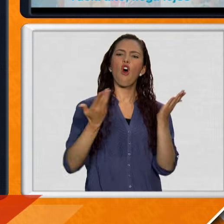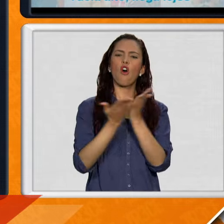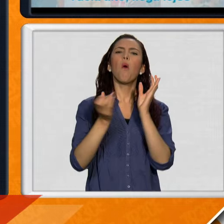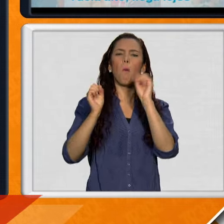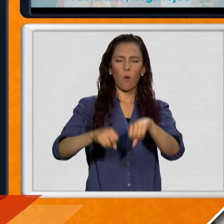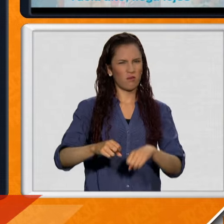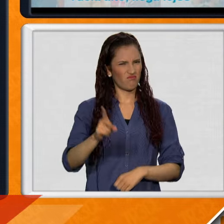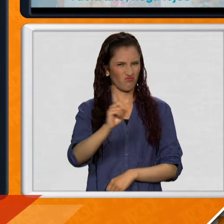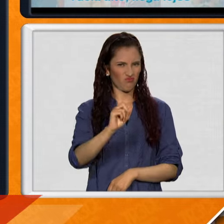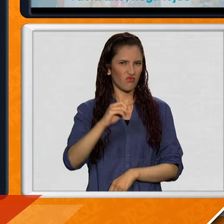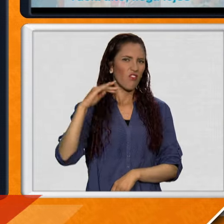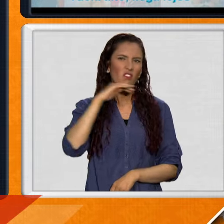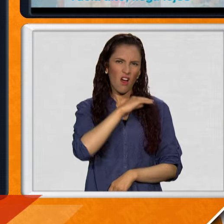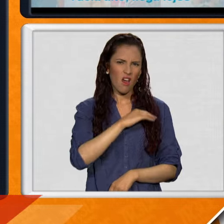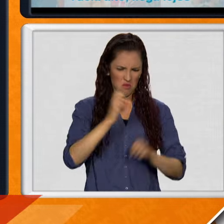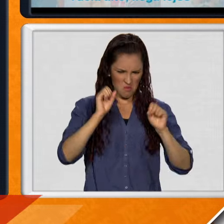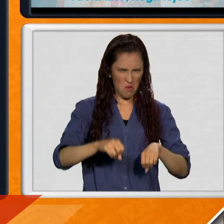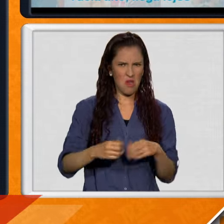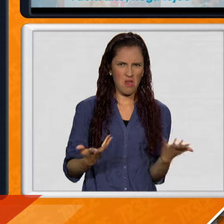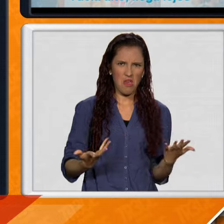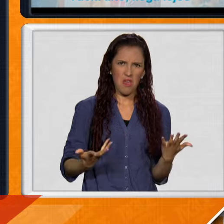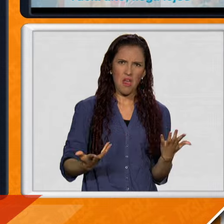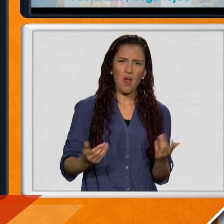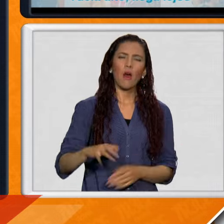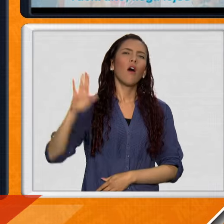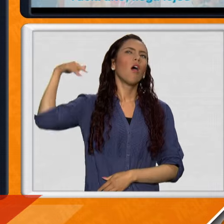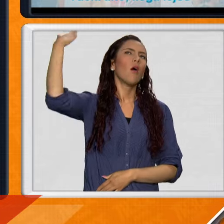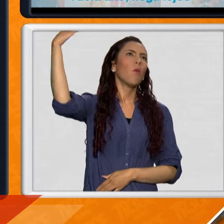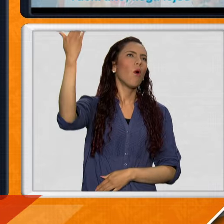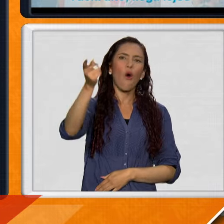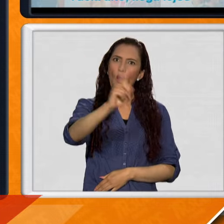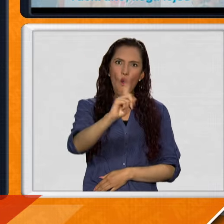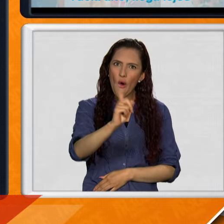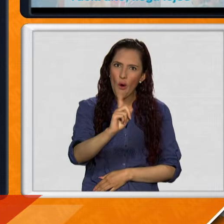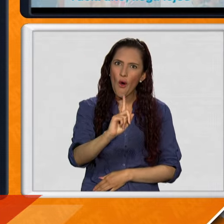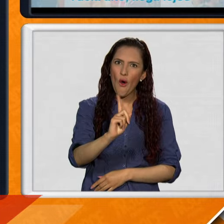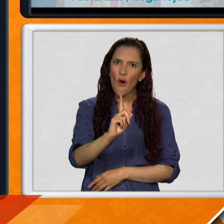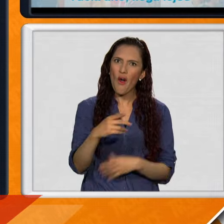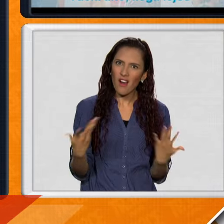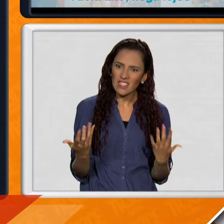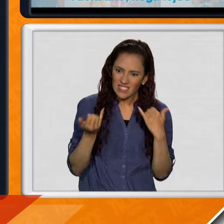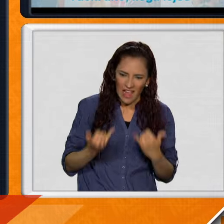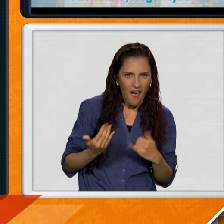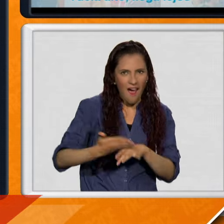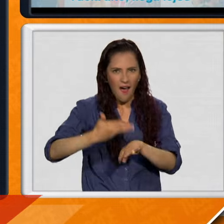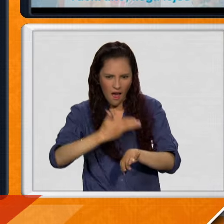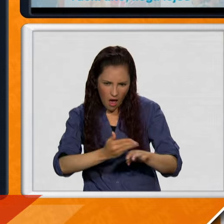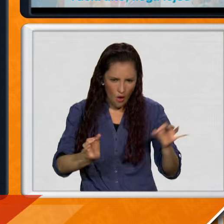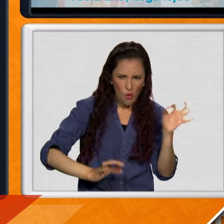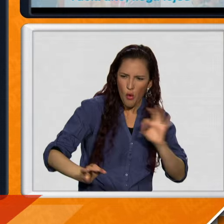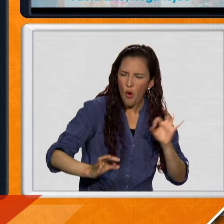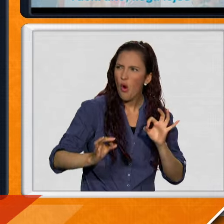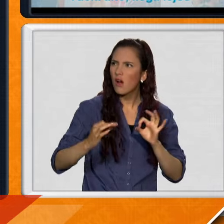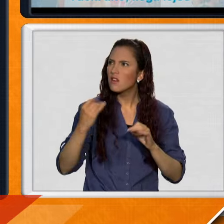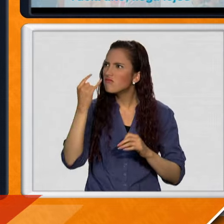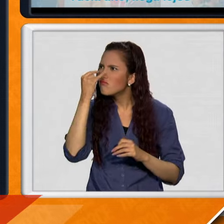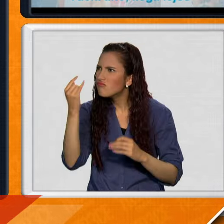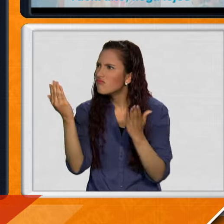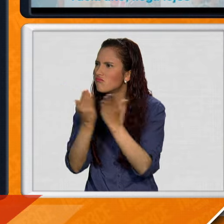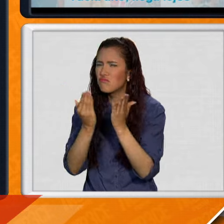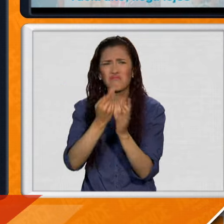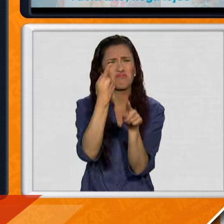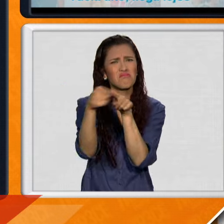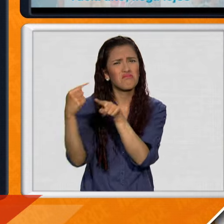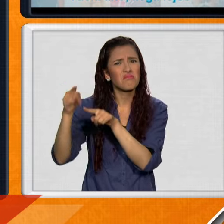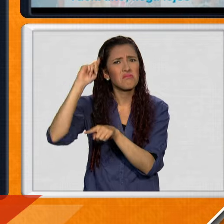también. Entonces, no lo dejes para mañana. Empieza a programarte, a planificarte. Hay becas de